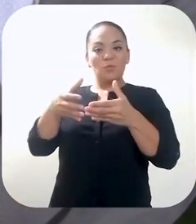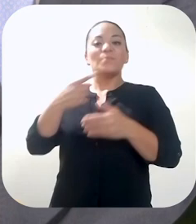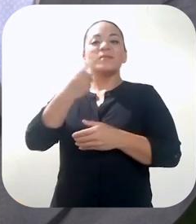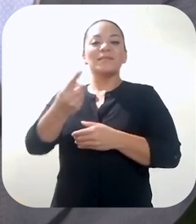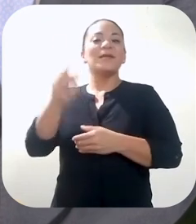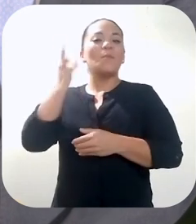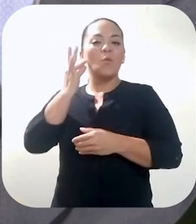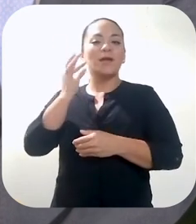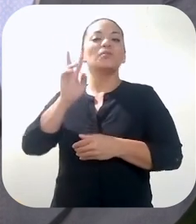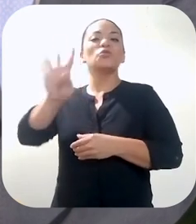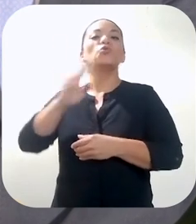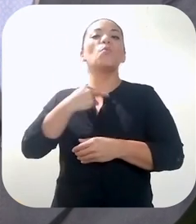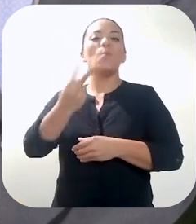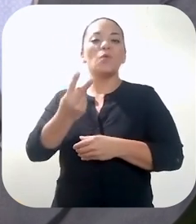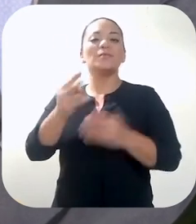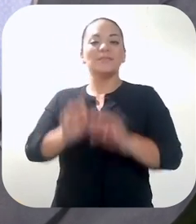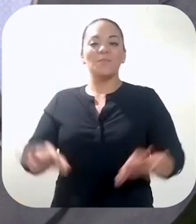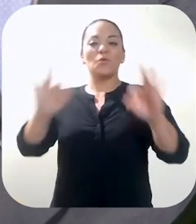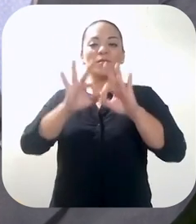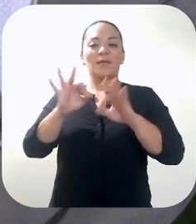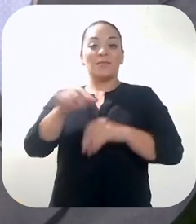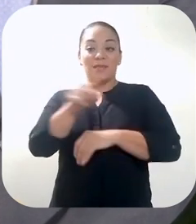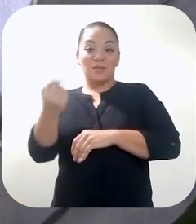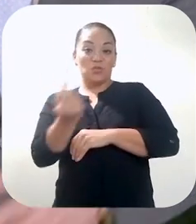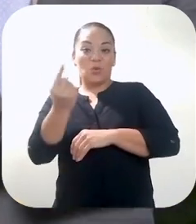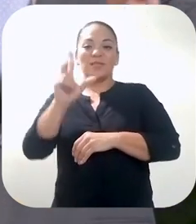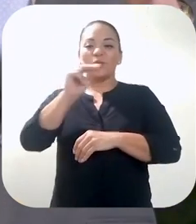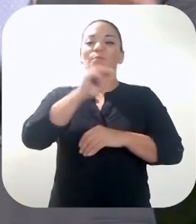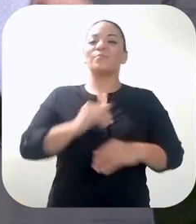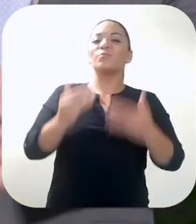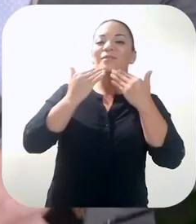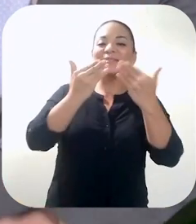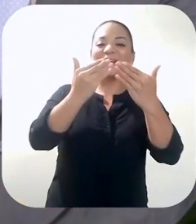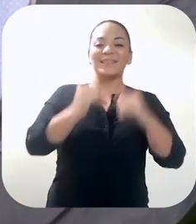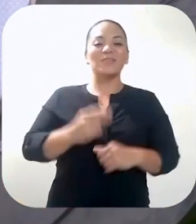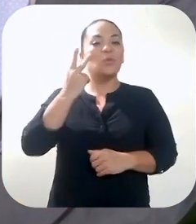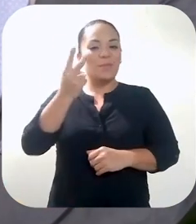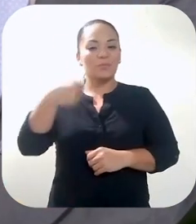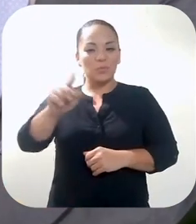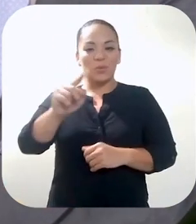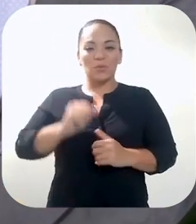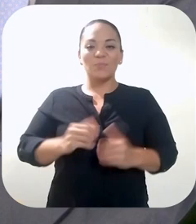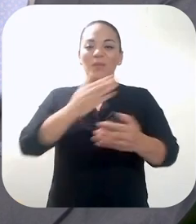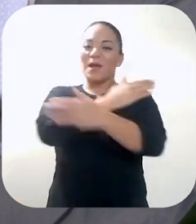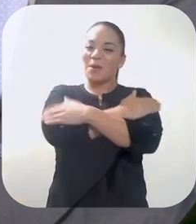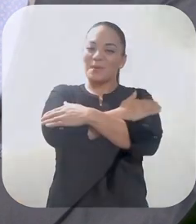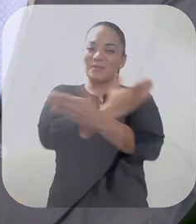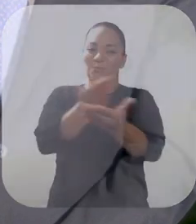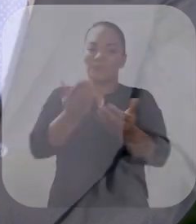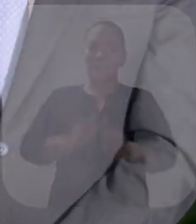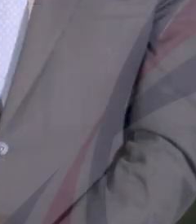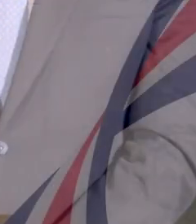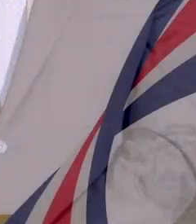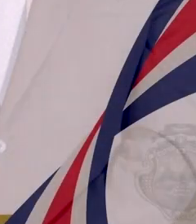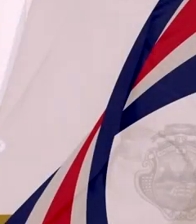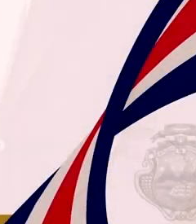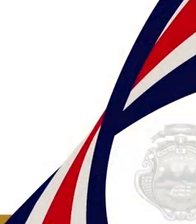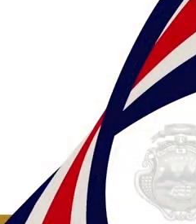las mujeres que su voz sí importa y que no están solas. Muchísimas gracias, nos vemos pronto. Un abrazo.